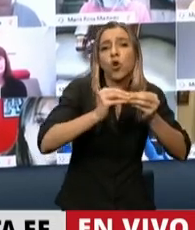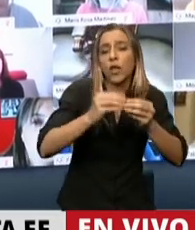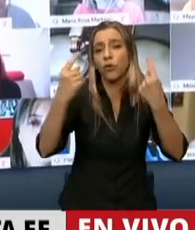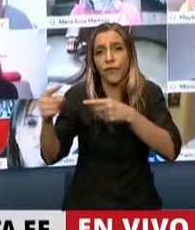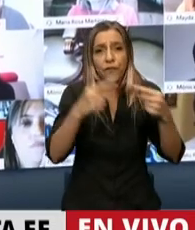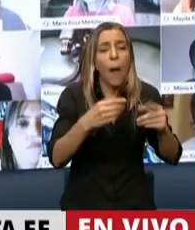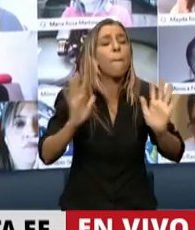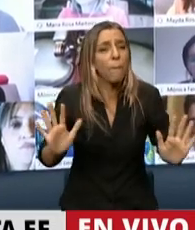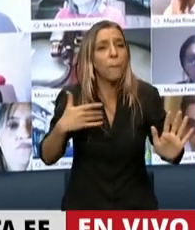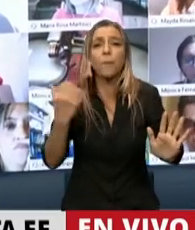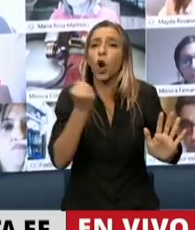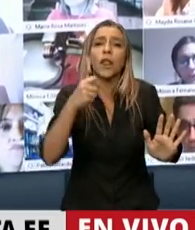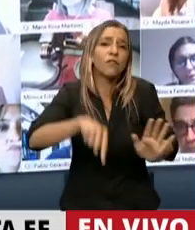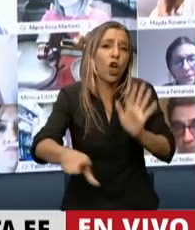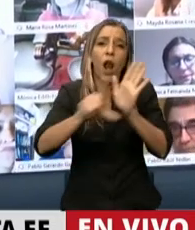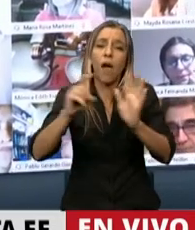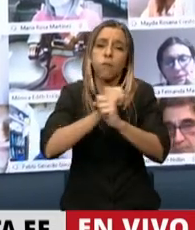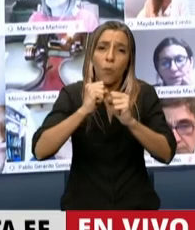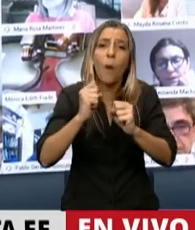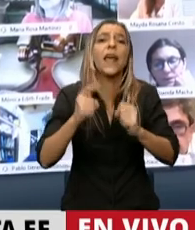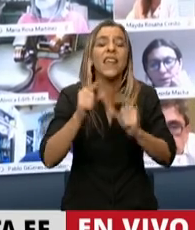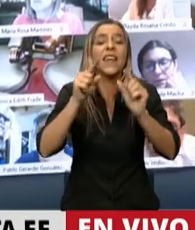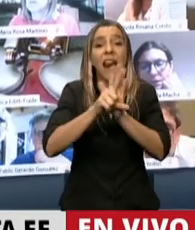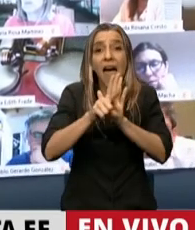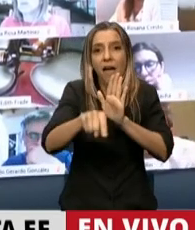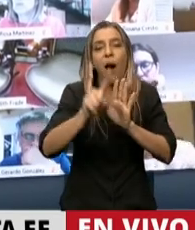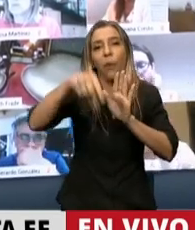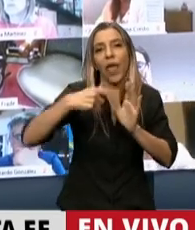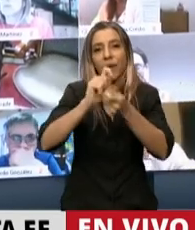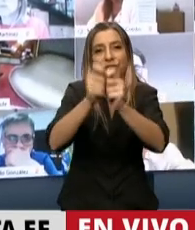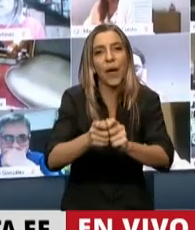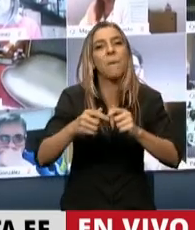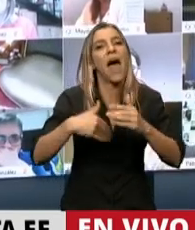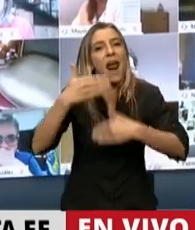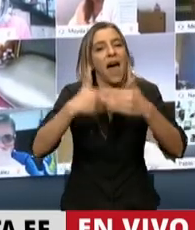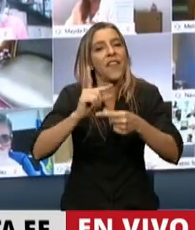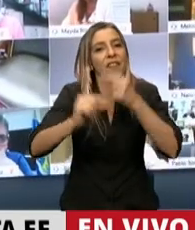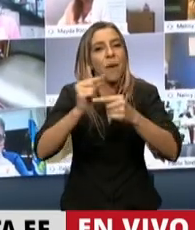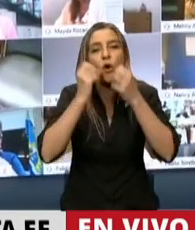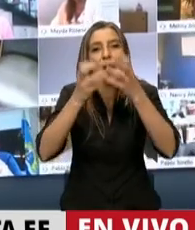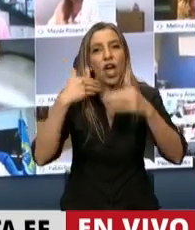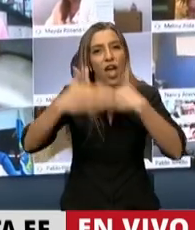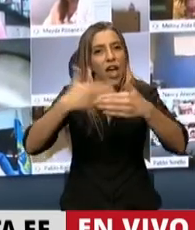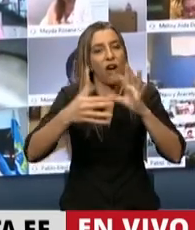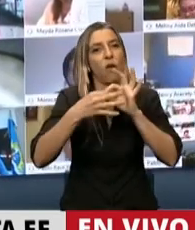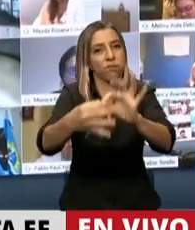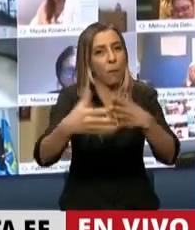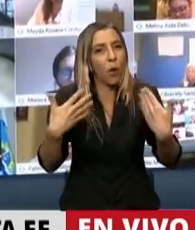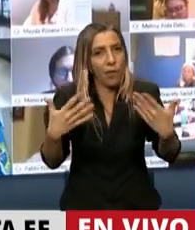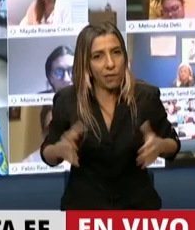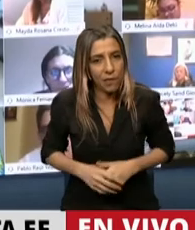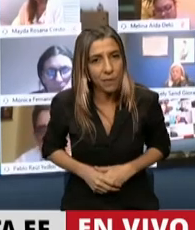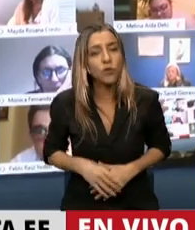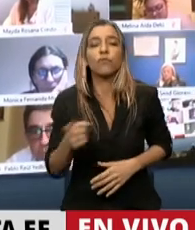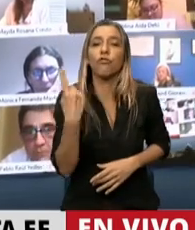esta noche salga una ley y que sigamos perfeccionando el camino de entender que la Argentina tiene que tener